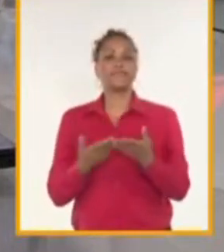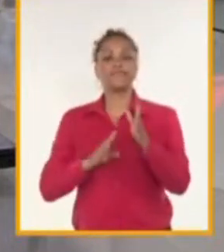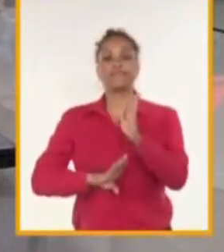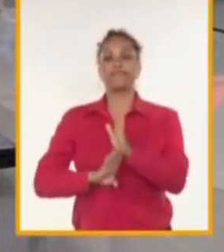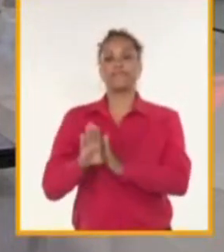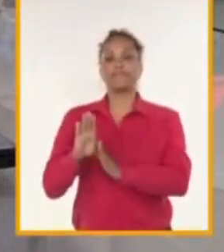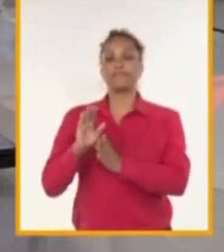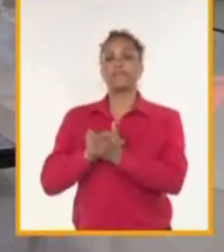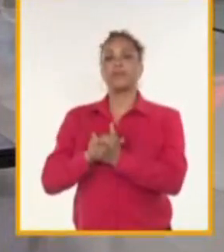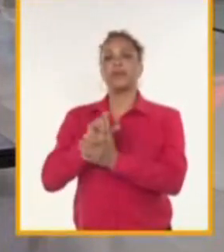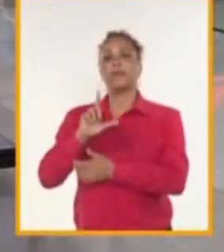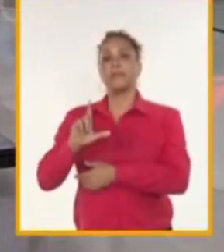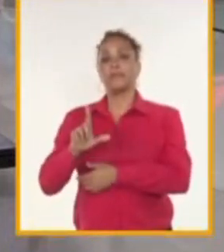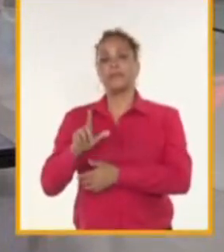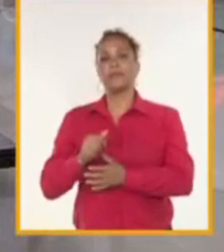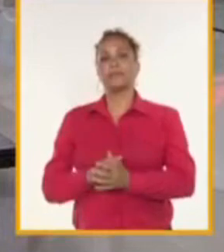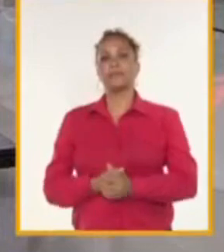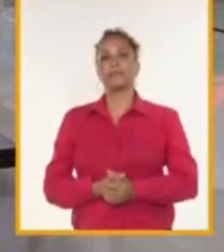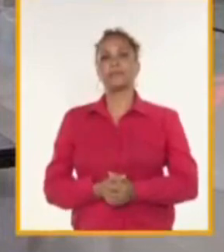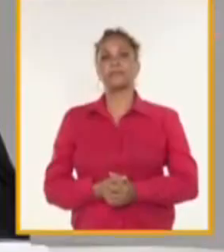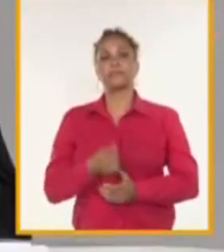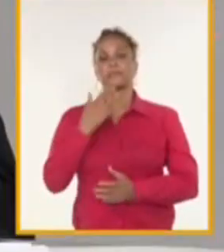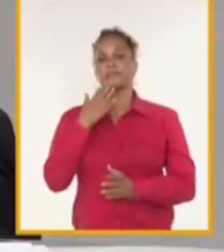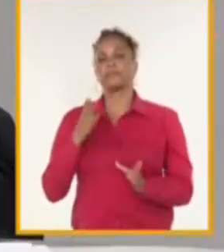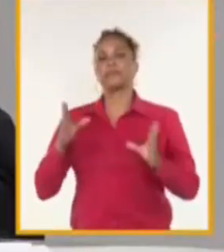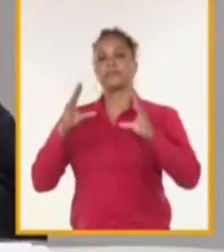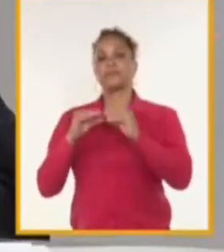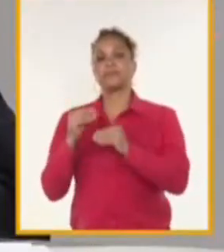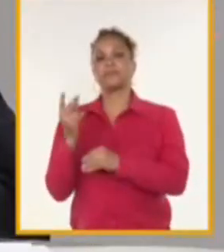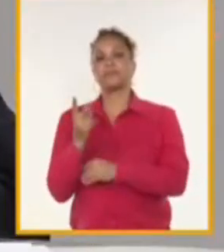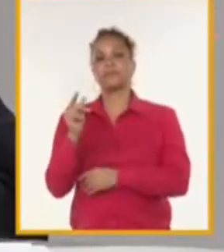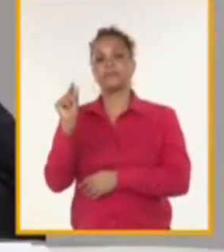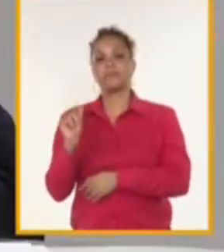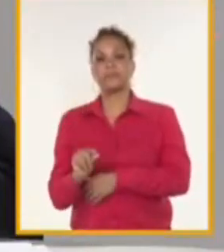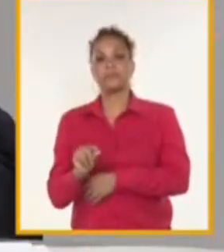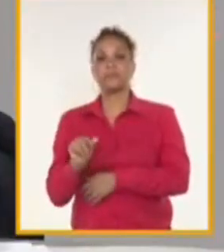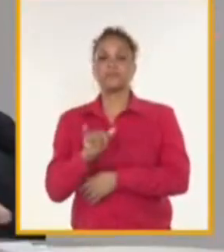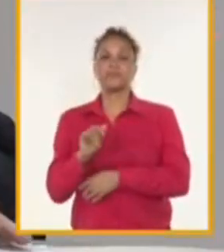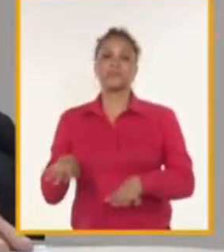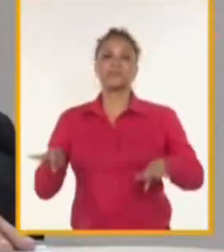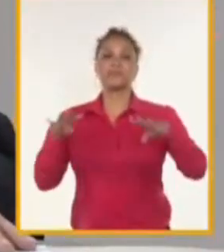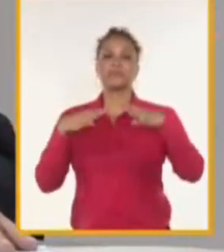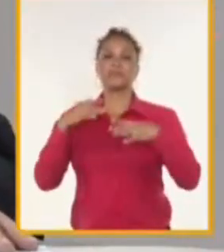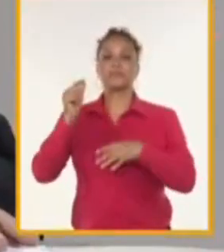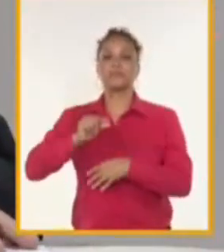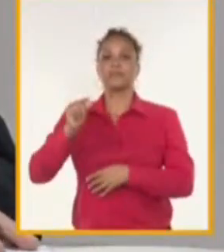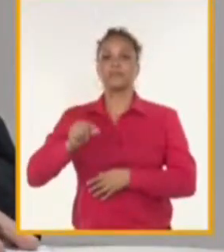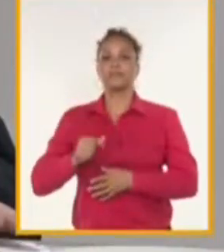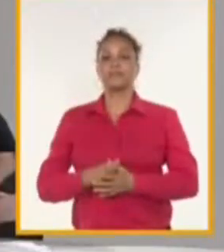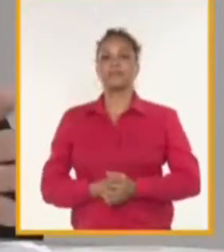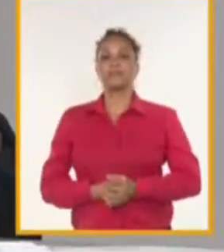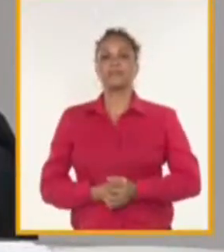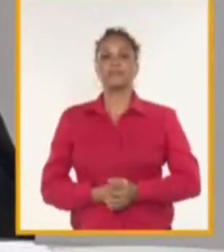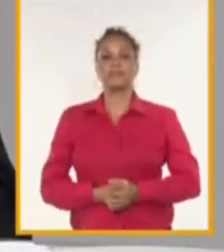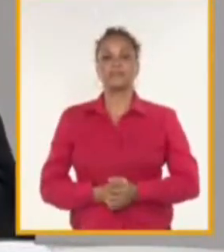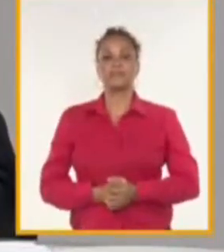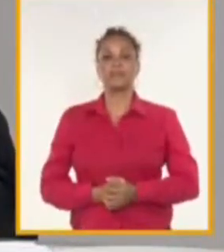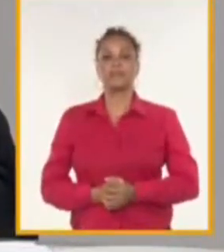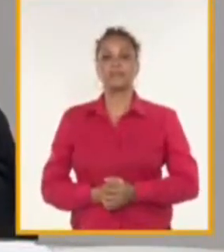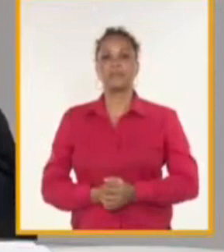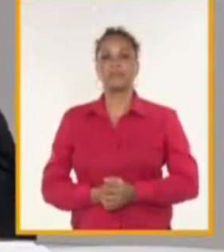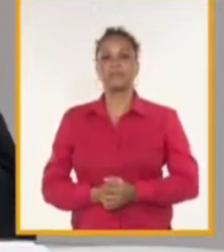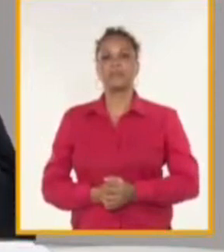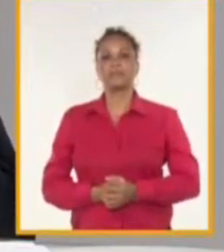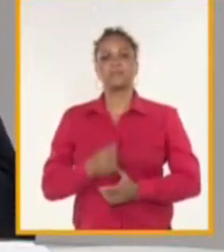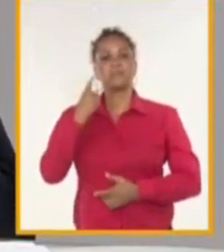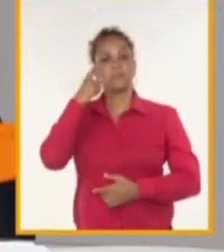de la terminal, Leonardo? Buenas noches, Randy, Ana y los televidentes que nos visualizan. Creo